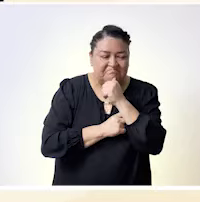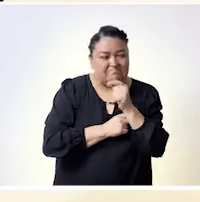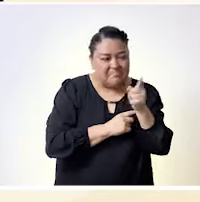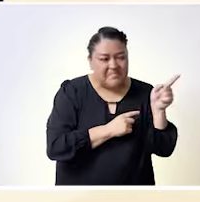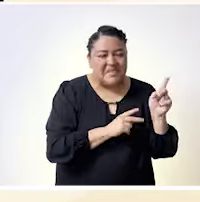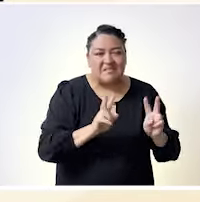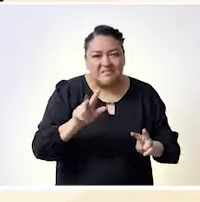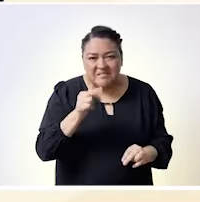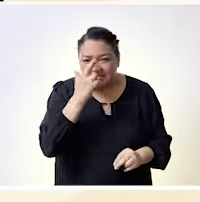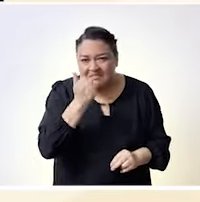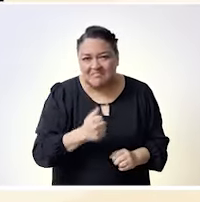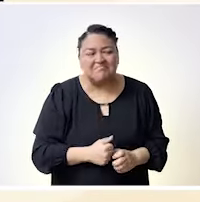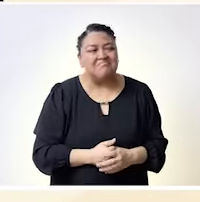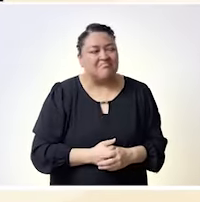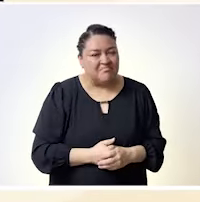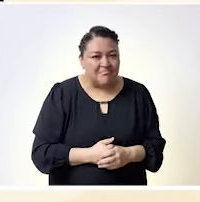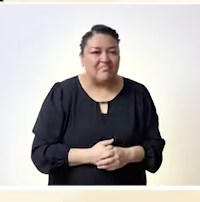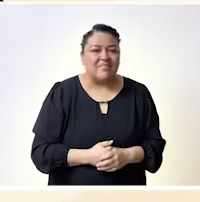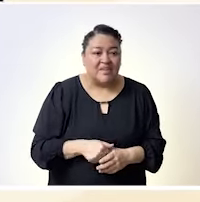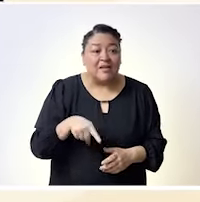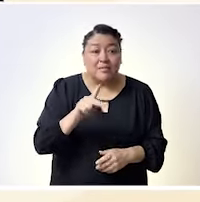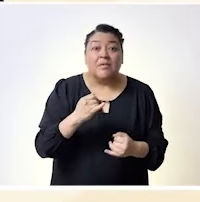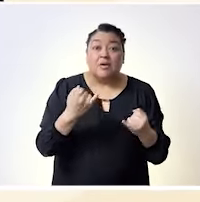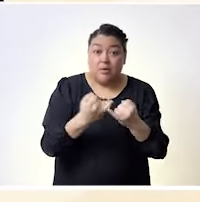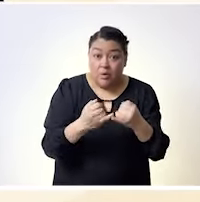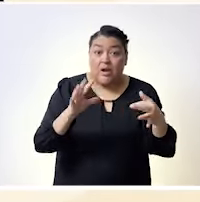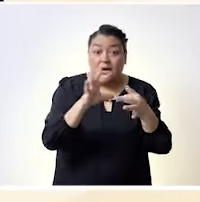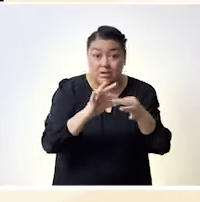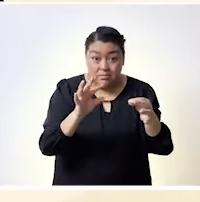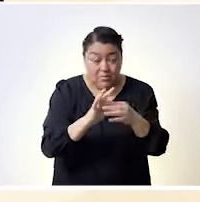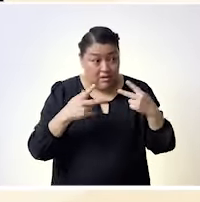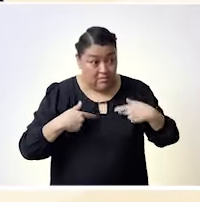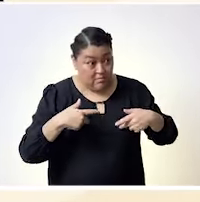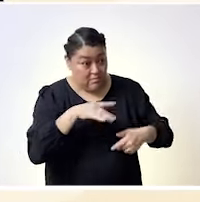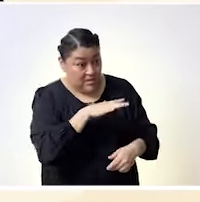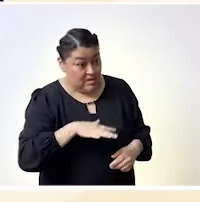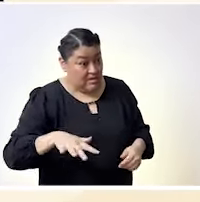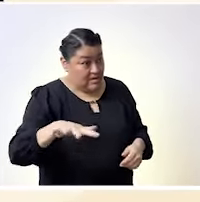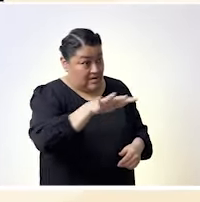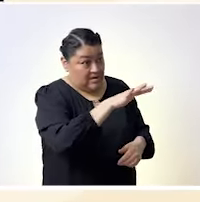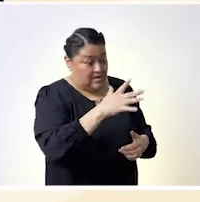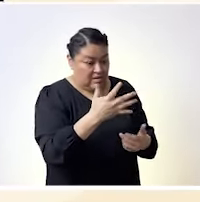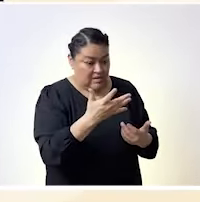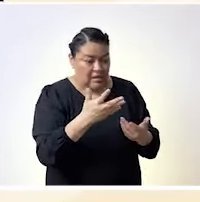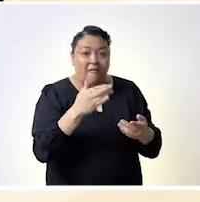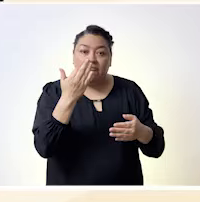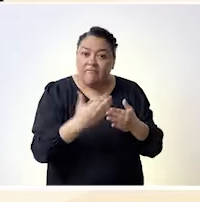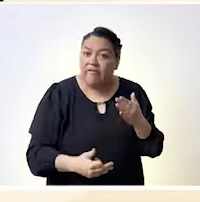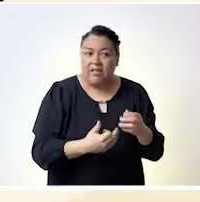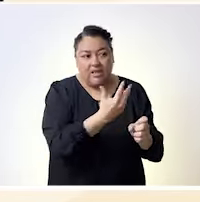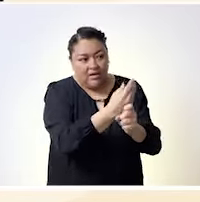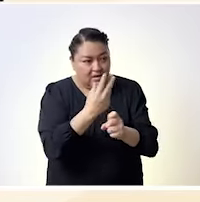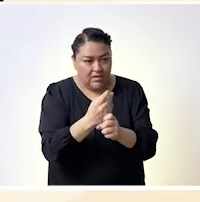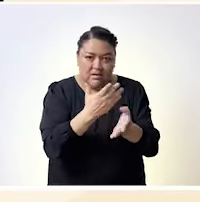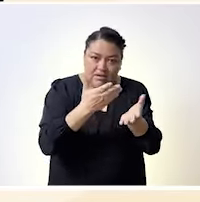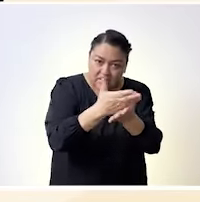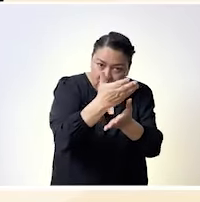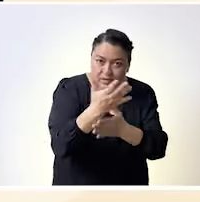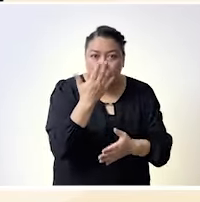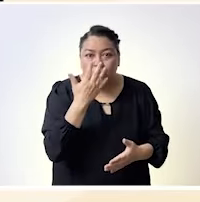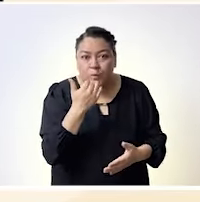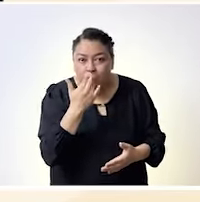caminando. Yo me represento, hablo de mí misma con una mujer diversa también y tengo también como esta